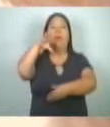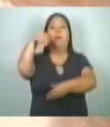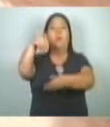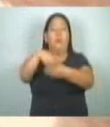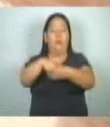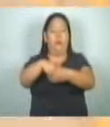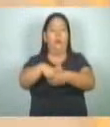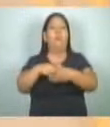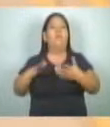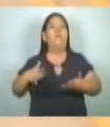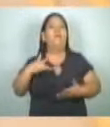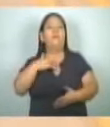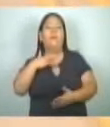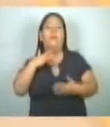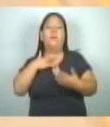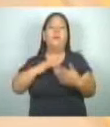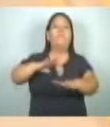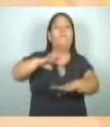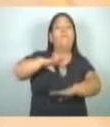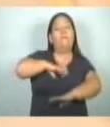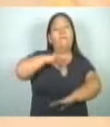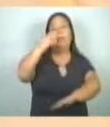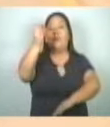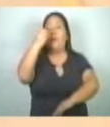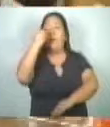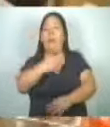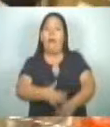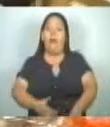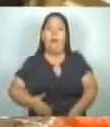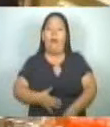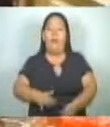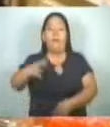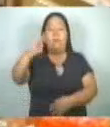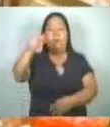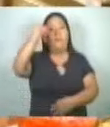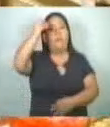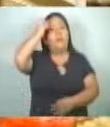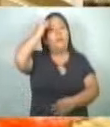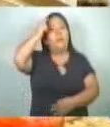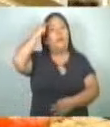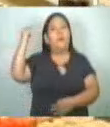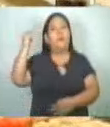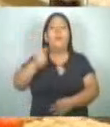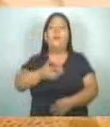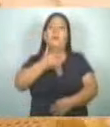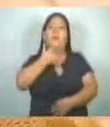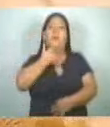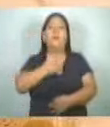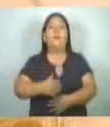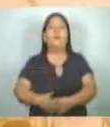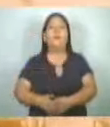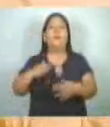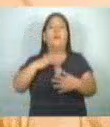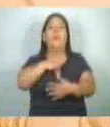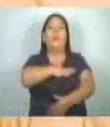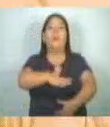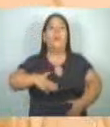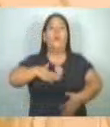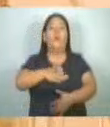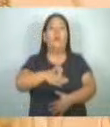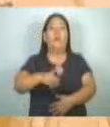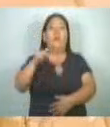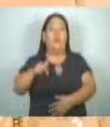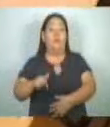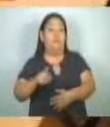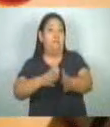que no solo satisface el hambre, sino que también crea memorias a través del sabor. Para disfrutar de esta experiencia, los